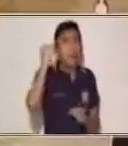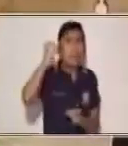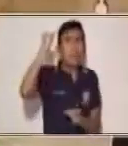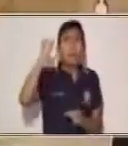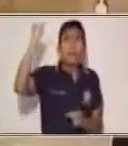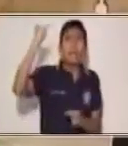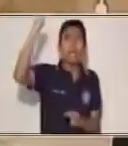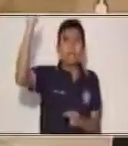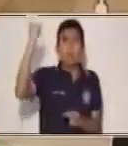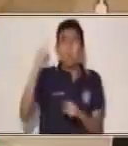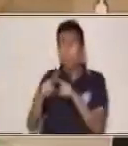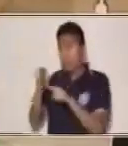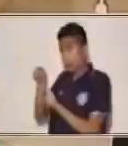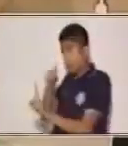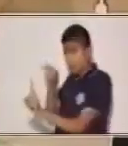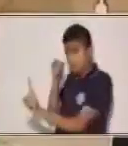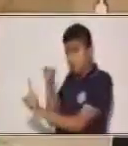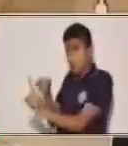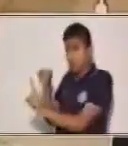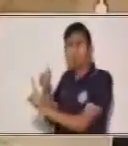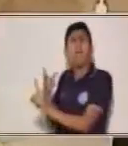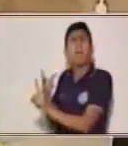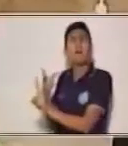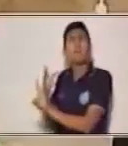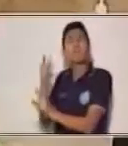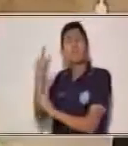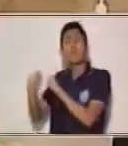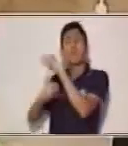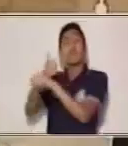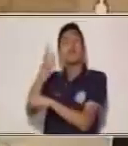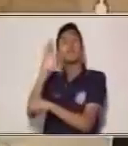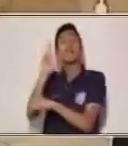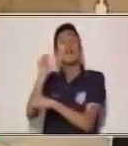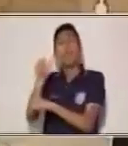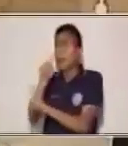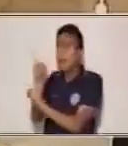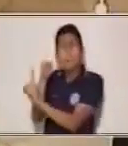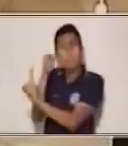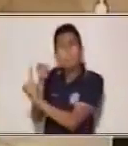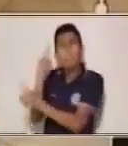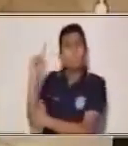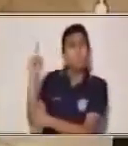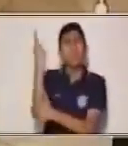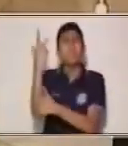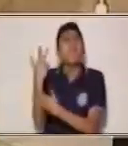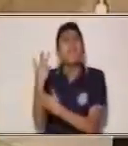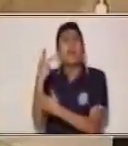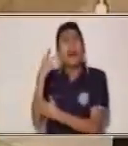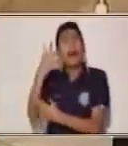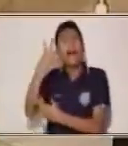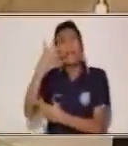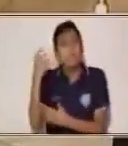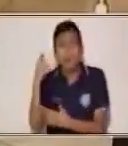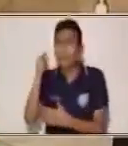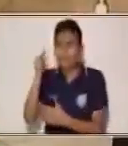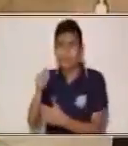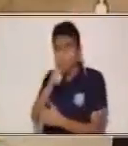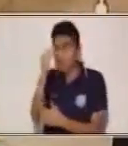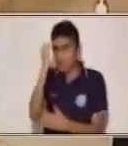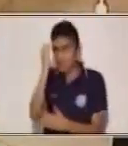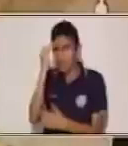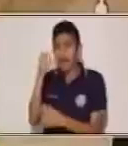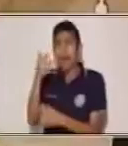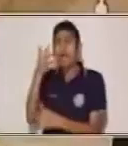por animales que tienen rasgos humanos. Pero también puedes encontrar fábulas donde las plantas también tengan estas características.